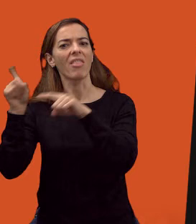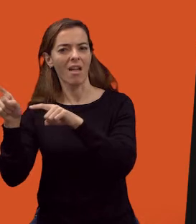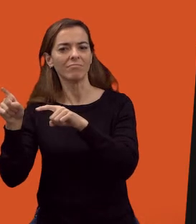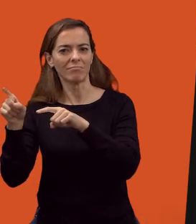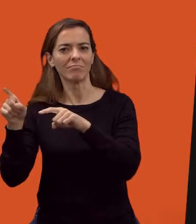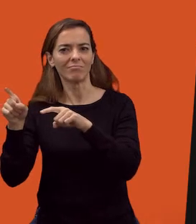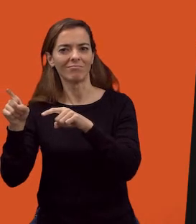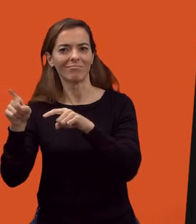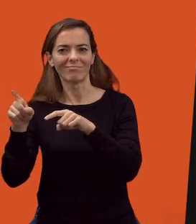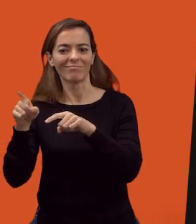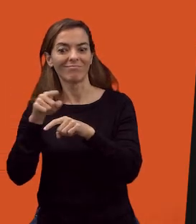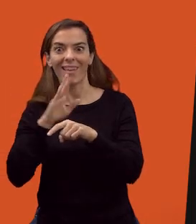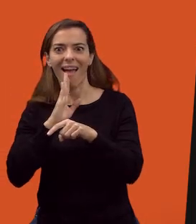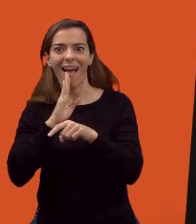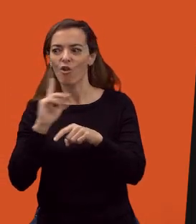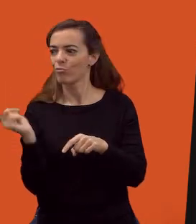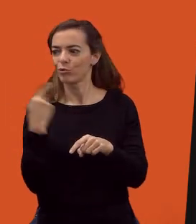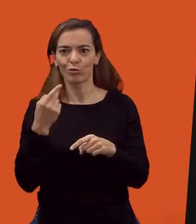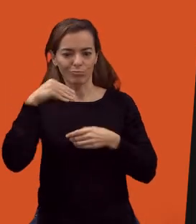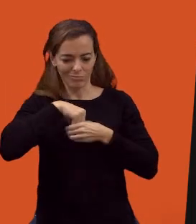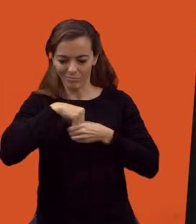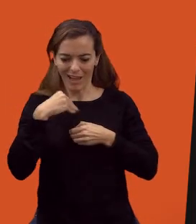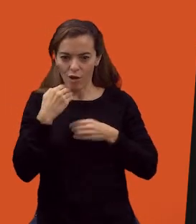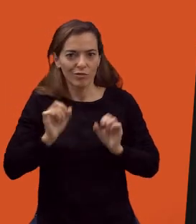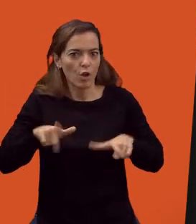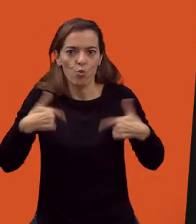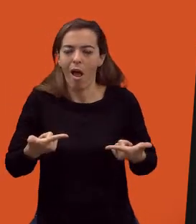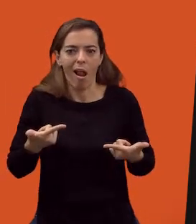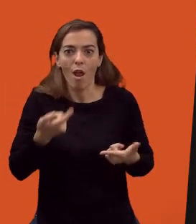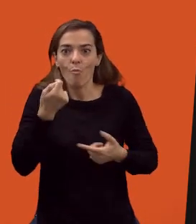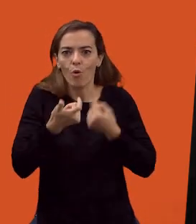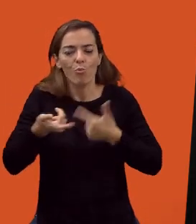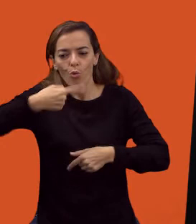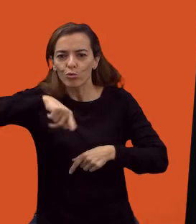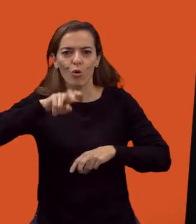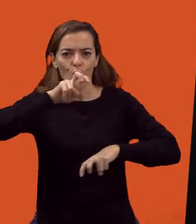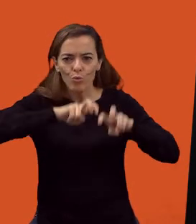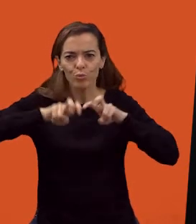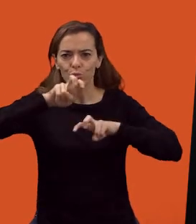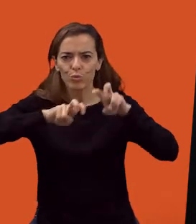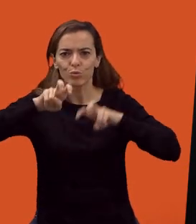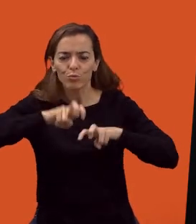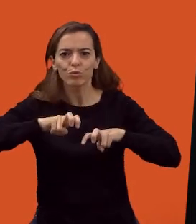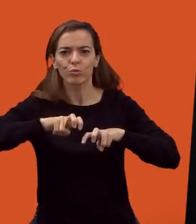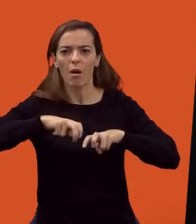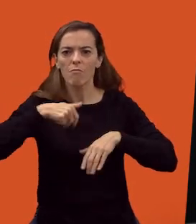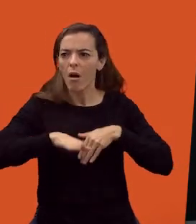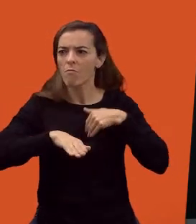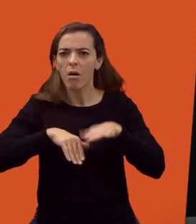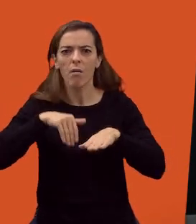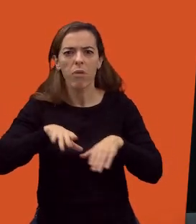es algo innato en nosotros, de alguna manera cómo vamos buscando y cómo nos vamos moviendo con